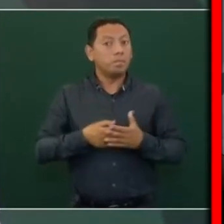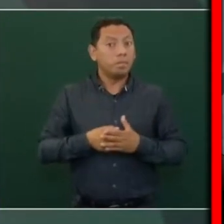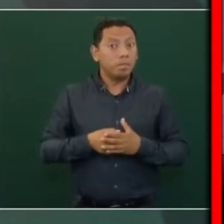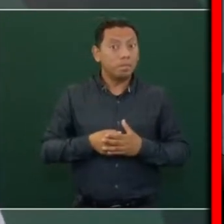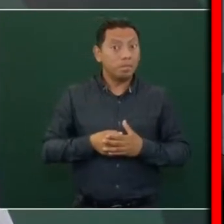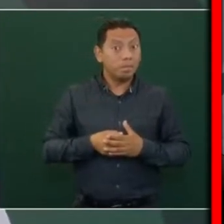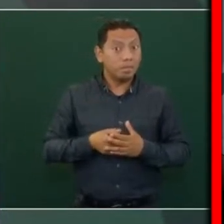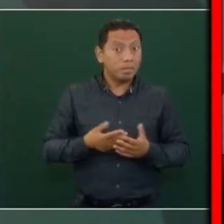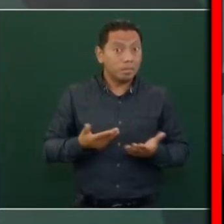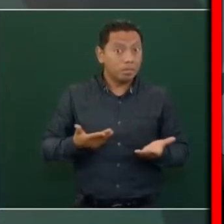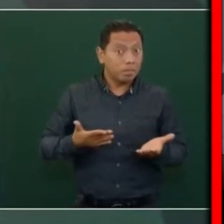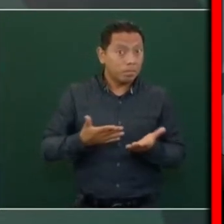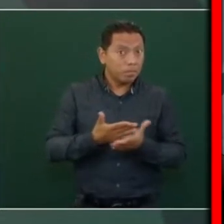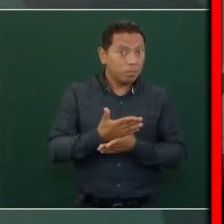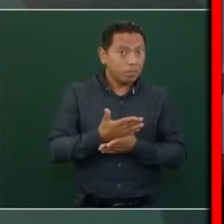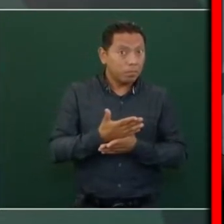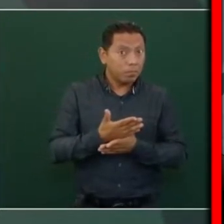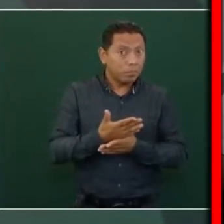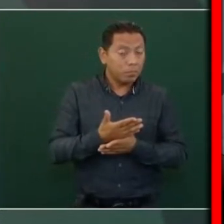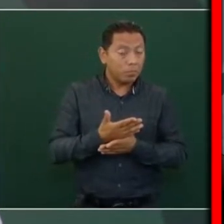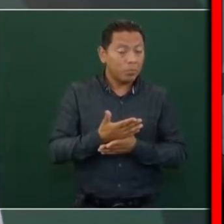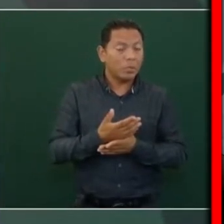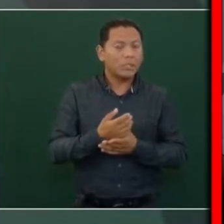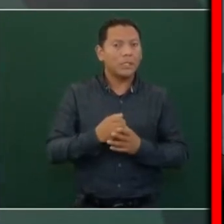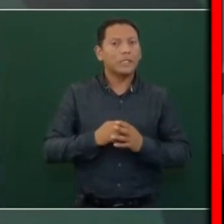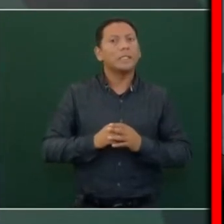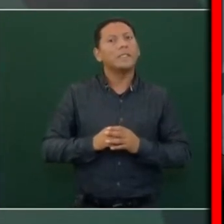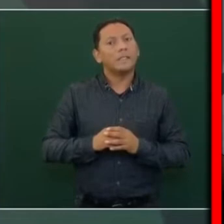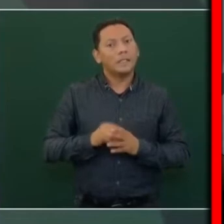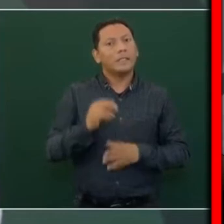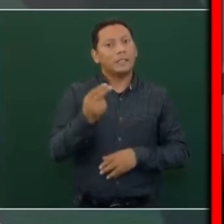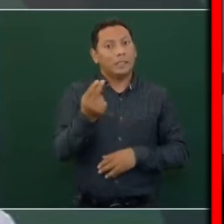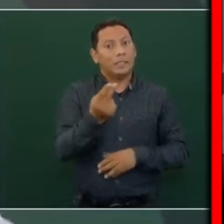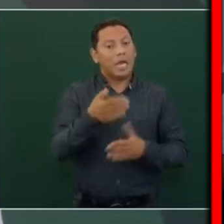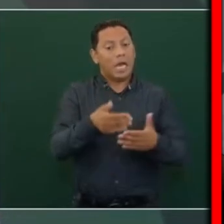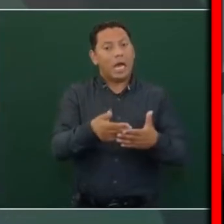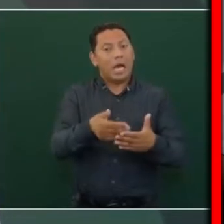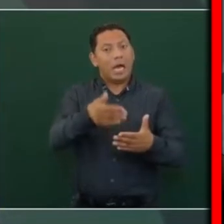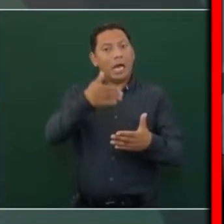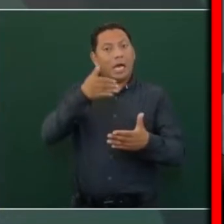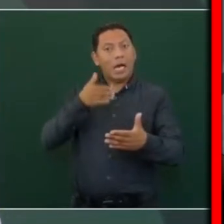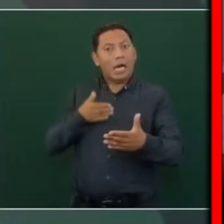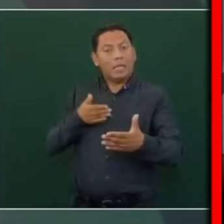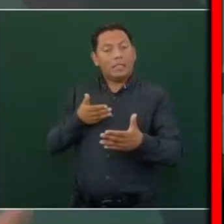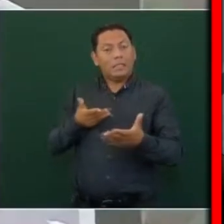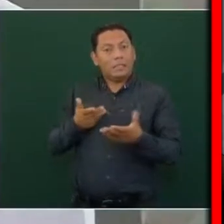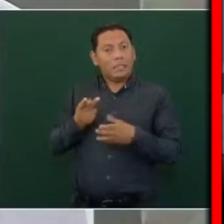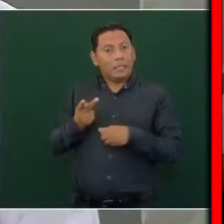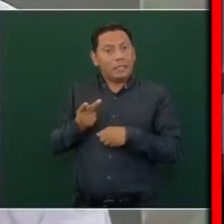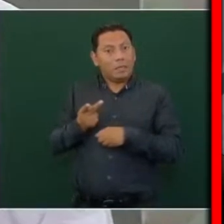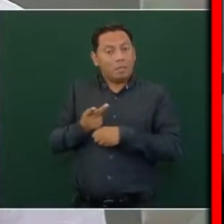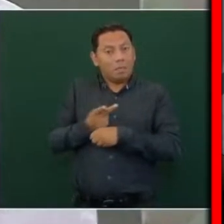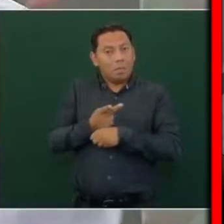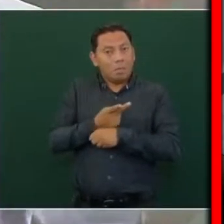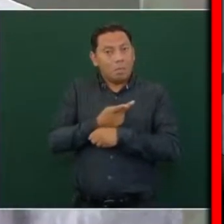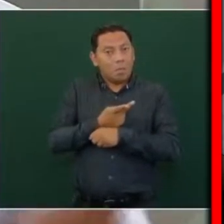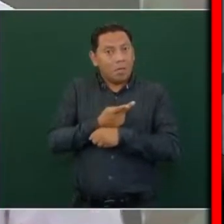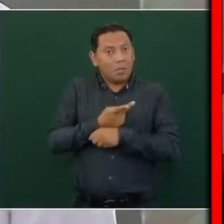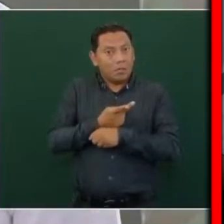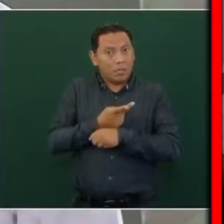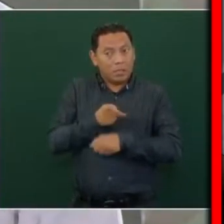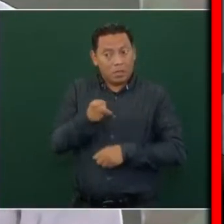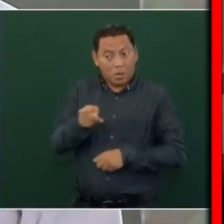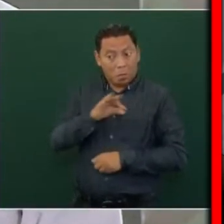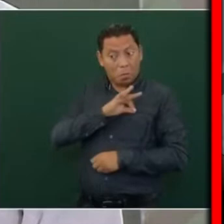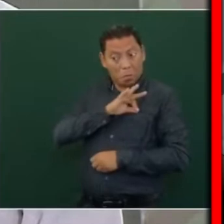tendría que aclararse si hay facultades